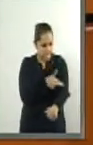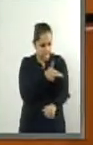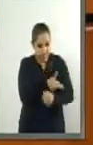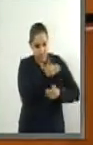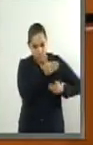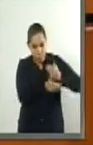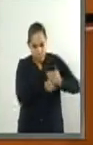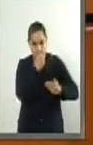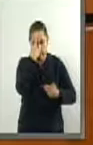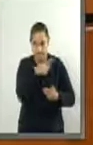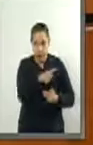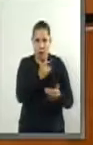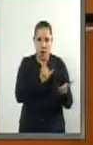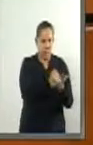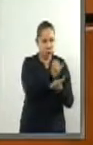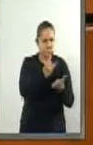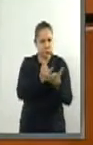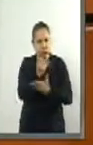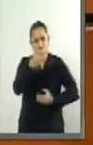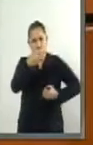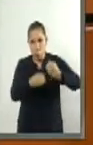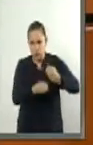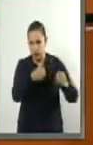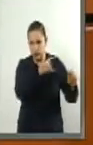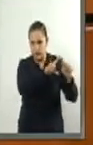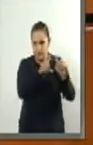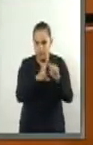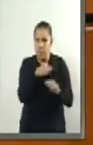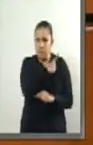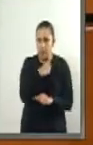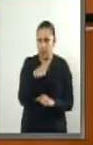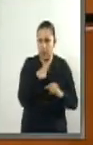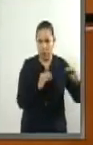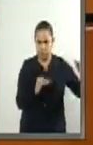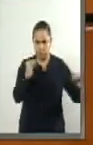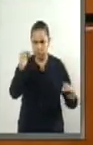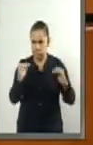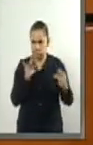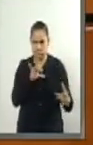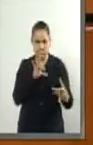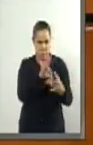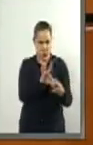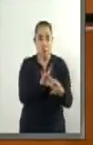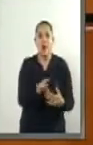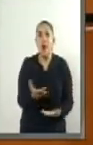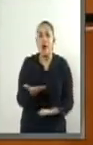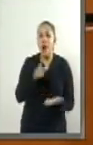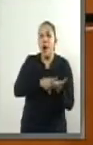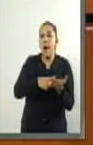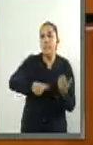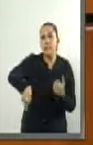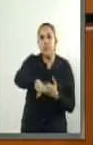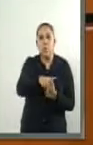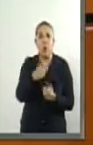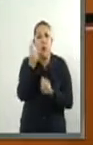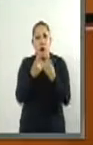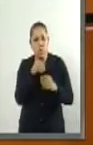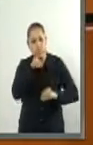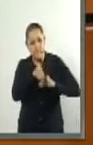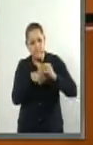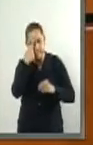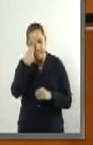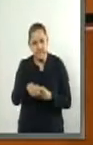justicia y erradicar la discriminación de las que han sido objeto quienes postulan sus acciones al sistema judicial